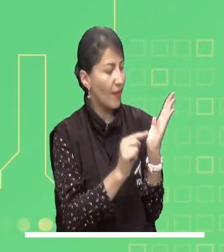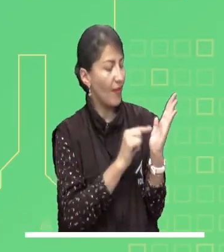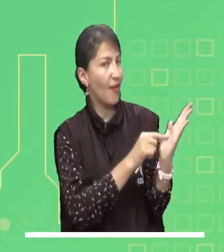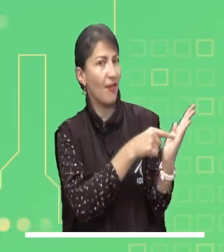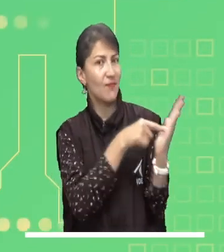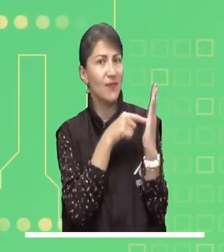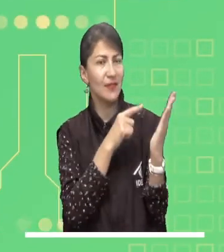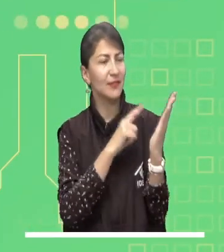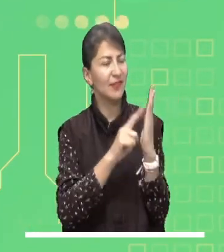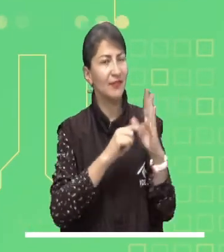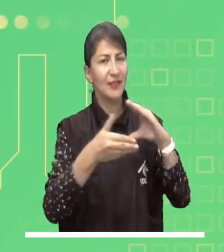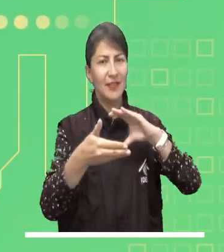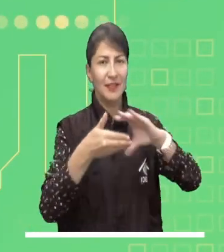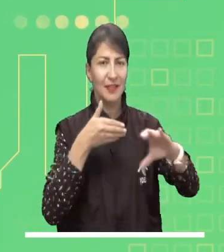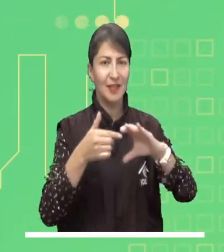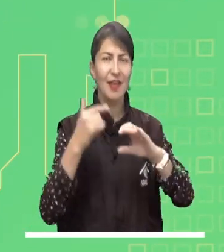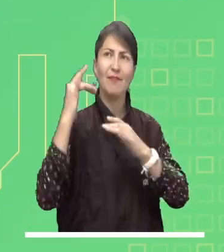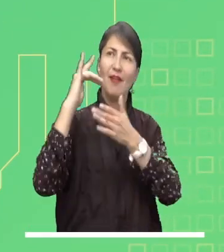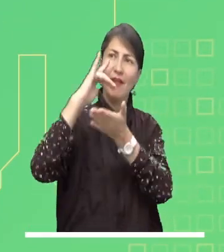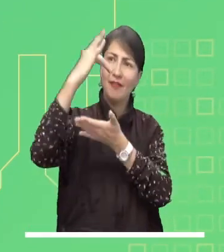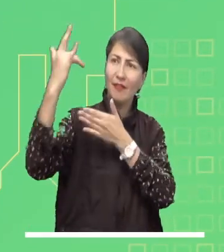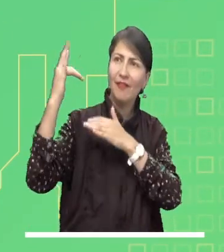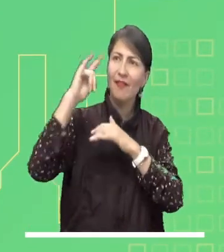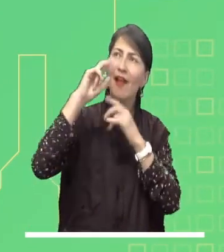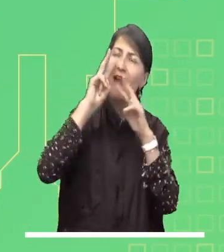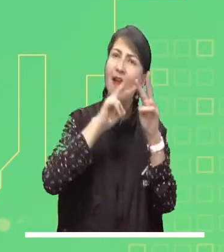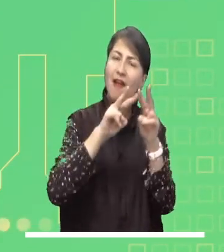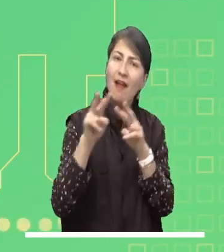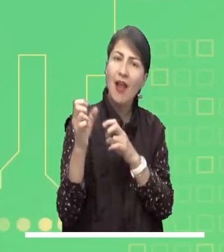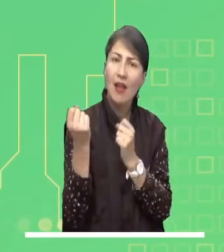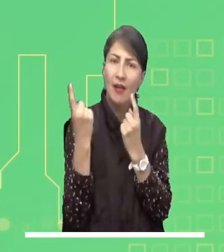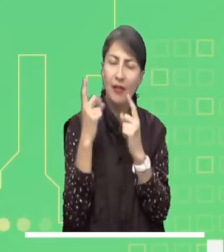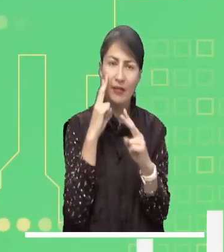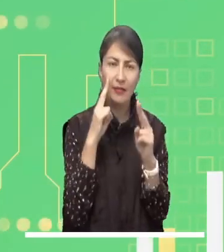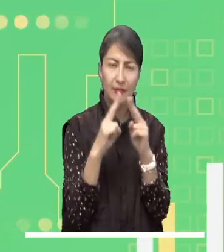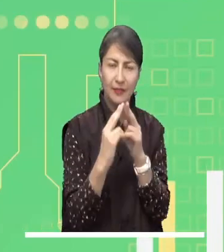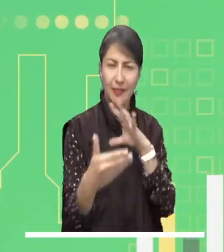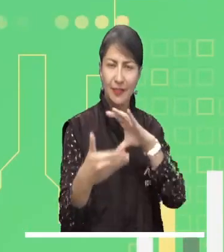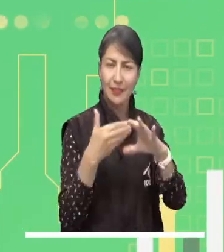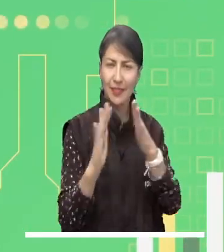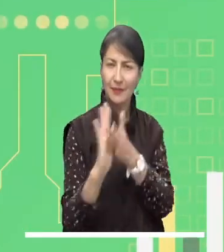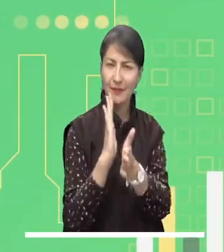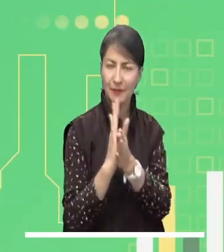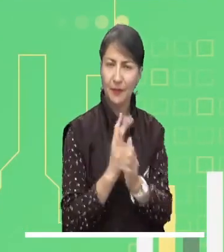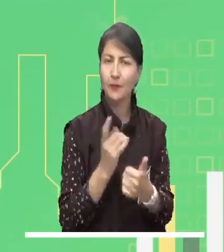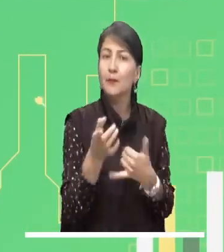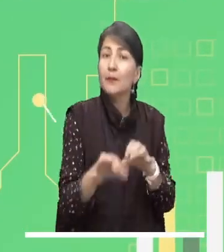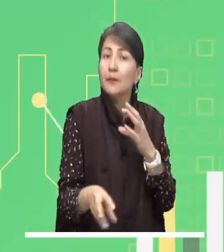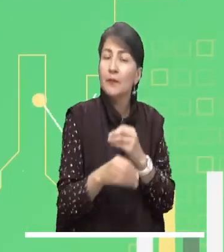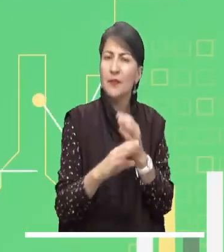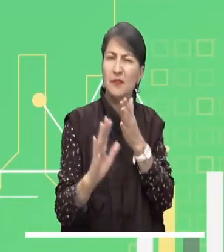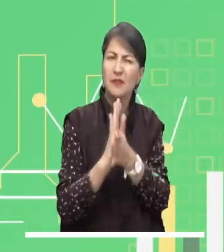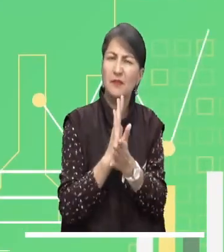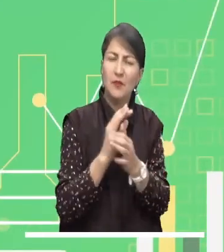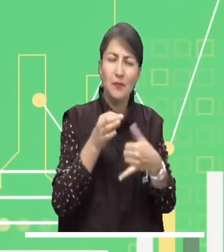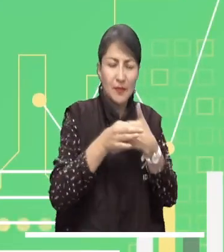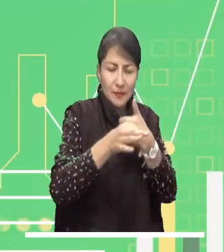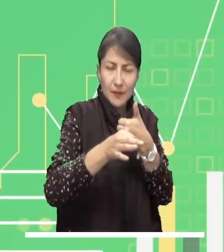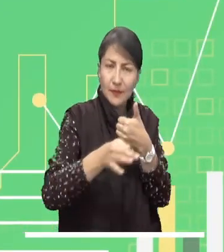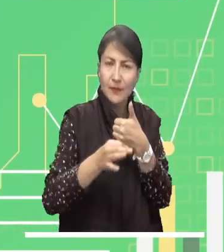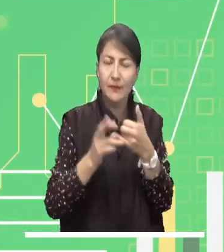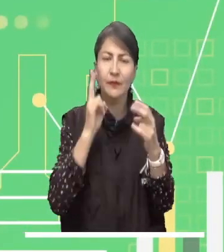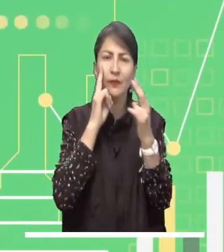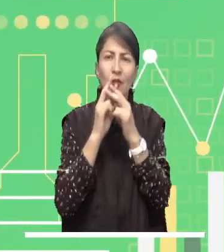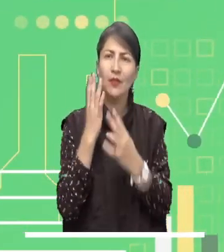tiempo, las imágenes satelitales y conozca las principales alertas tempranas. Información detallada a nivel municipal, cifras de